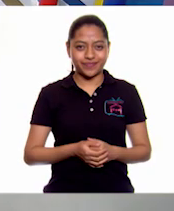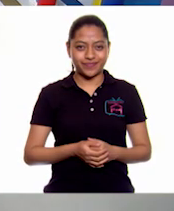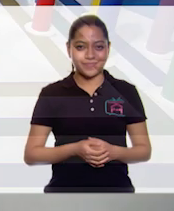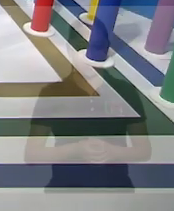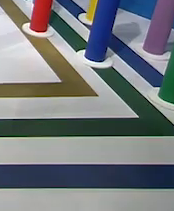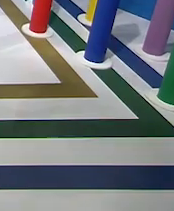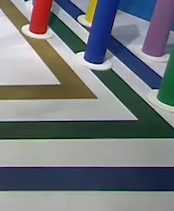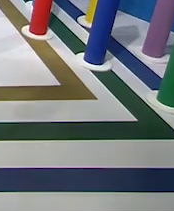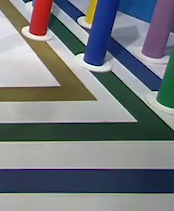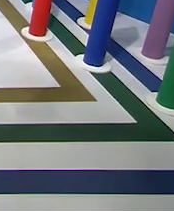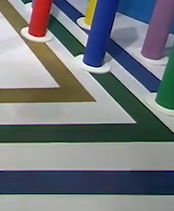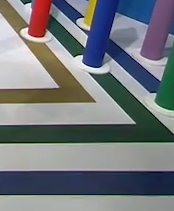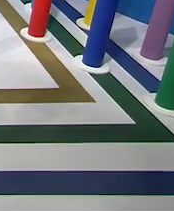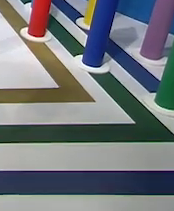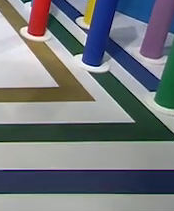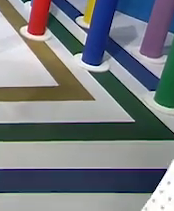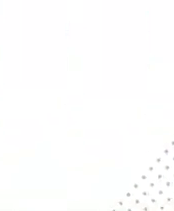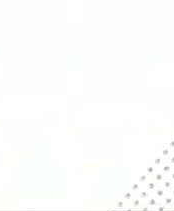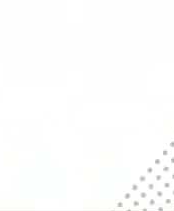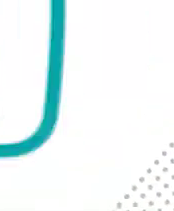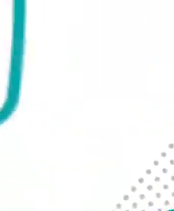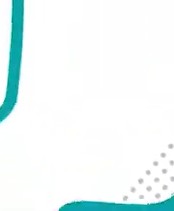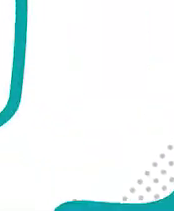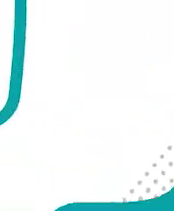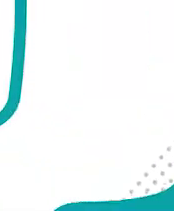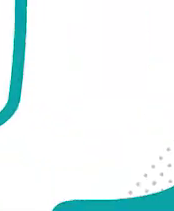Te quedó súper bonito, Ale. Quedó padrísimo.